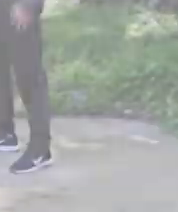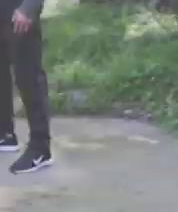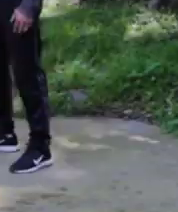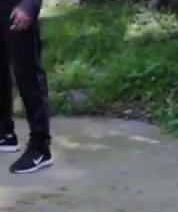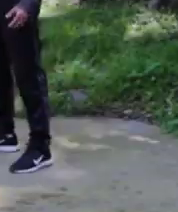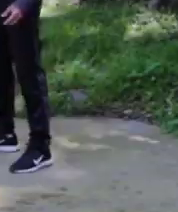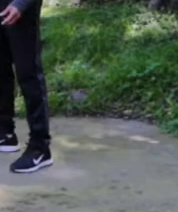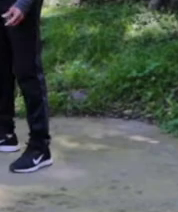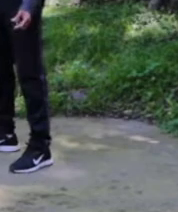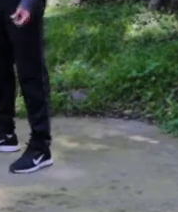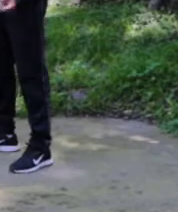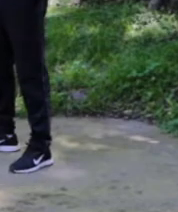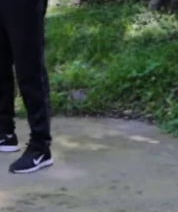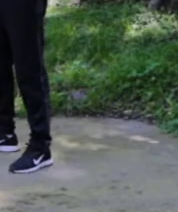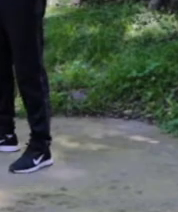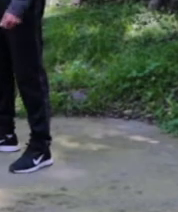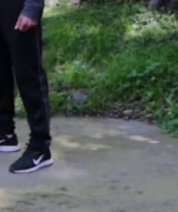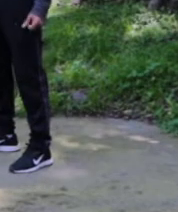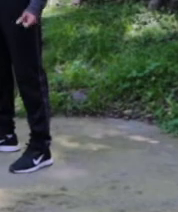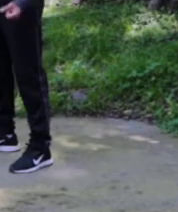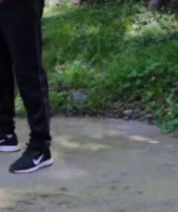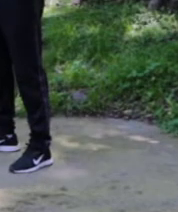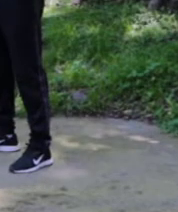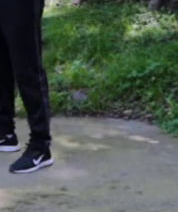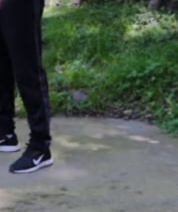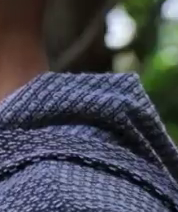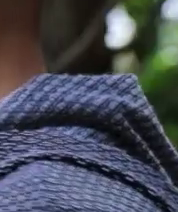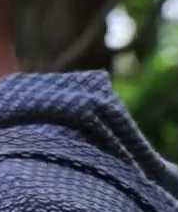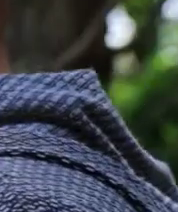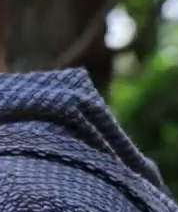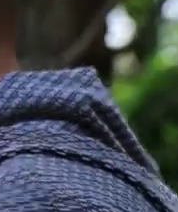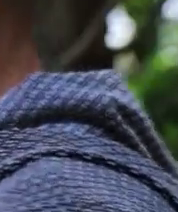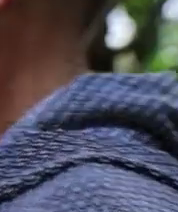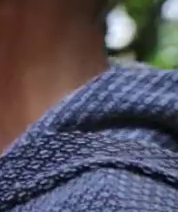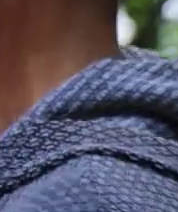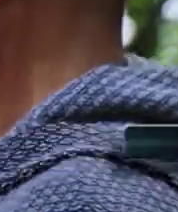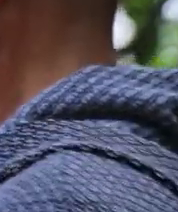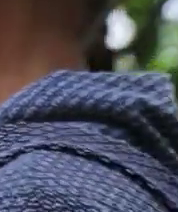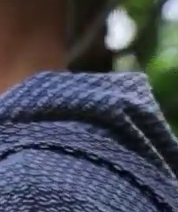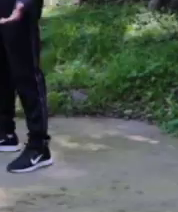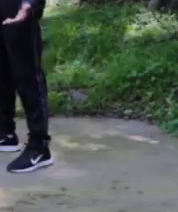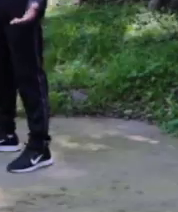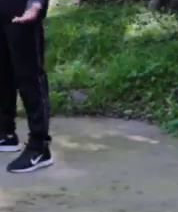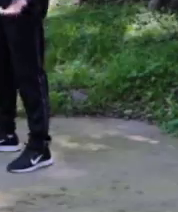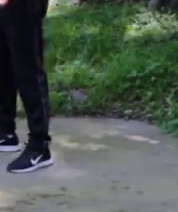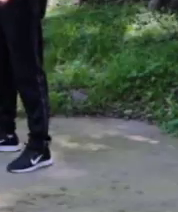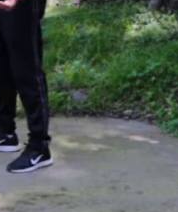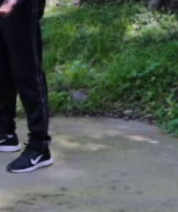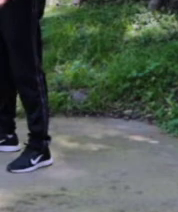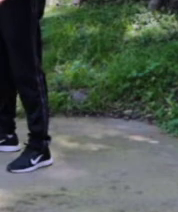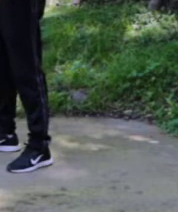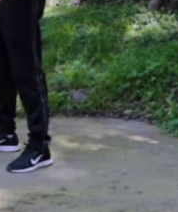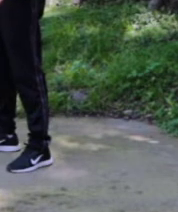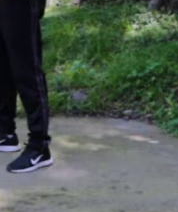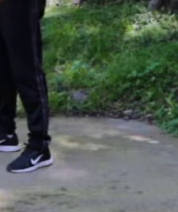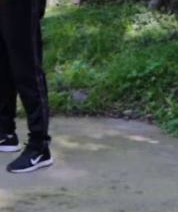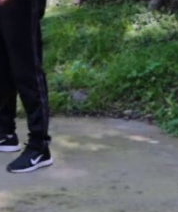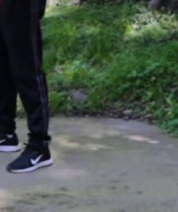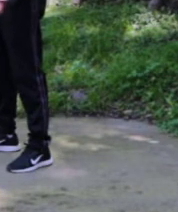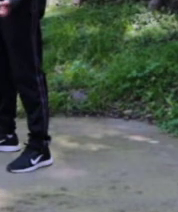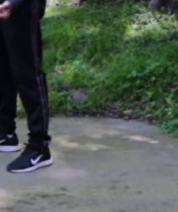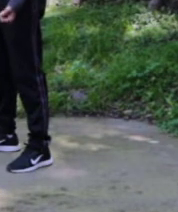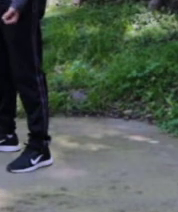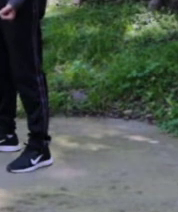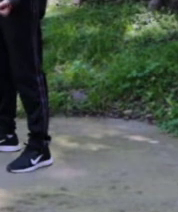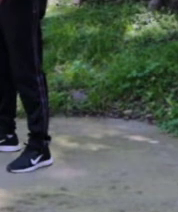Ahora vamos a trabajar el brazo de bíceps. Nos vamos a parar derechos. Vamos a pegar los codos a